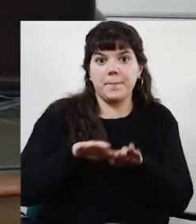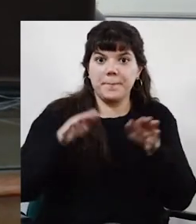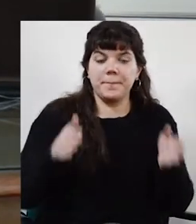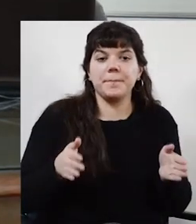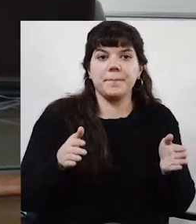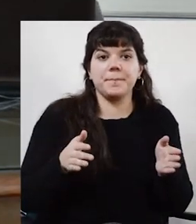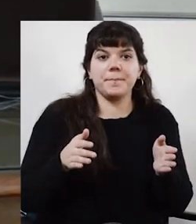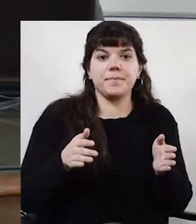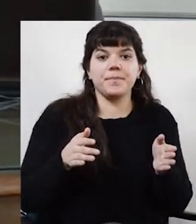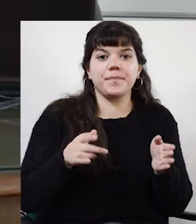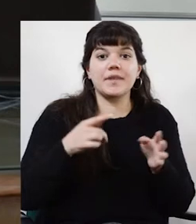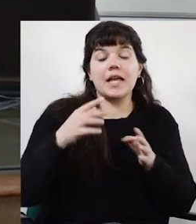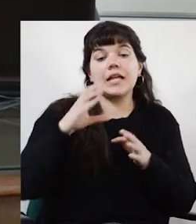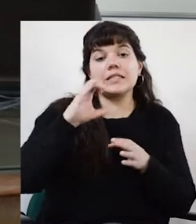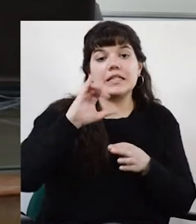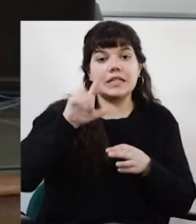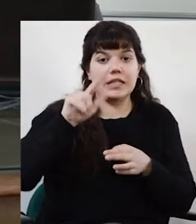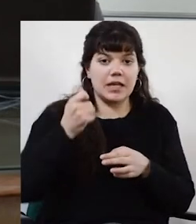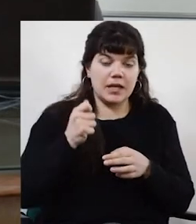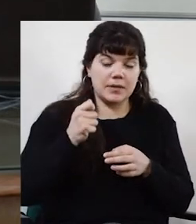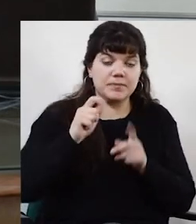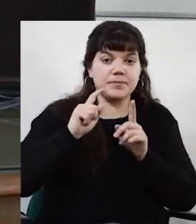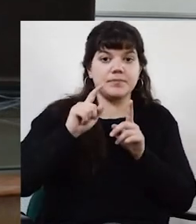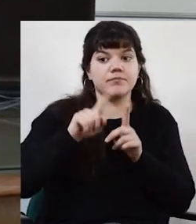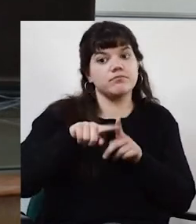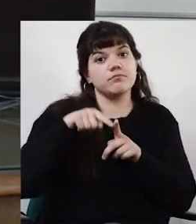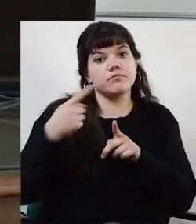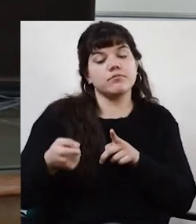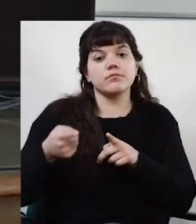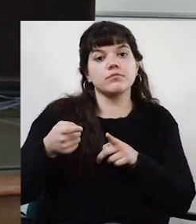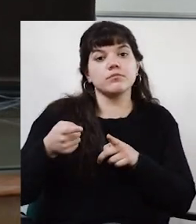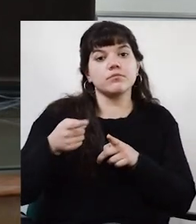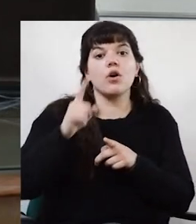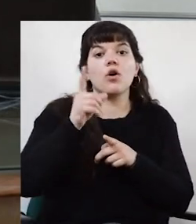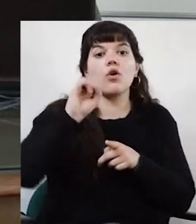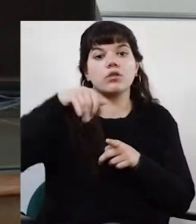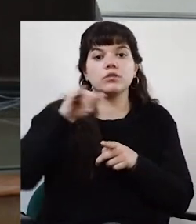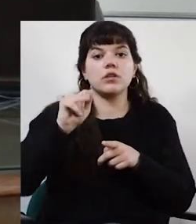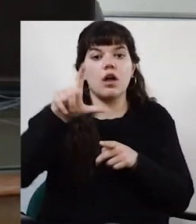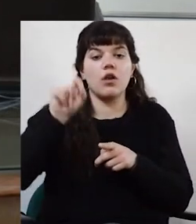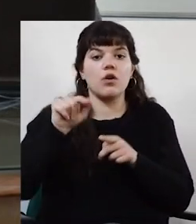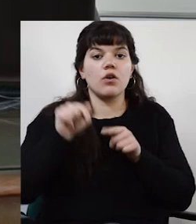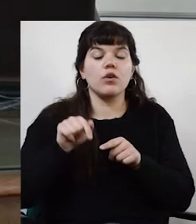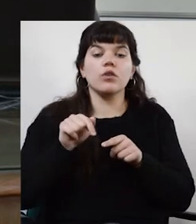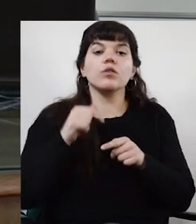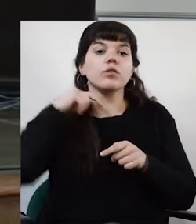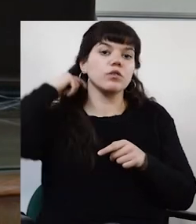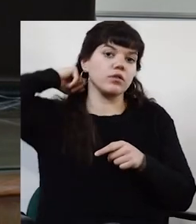mesa Cecilia Fernández y Gonzalo Vici Gianotti.